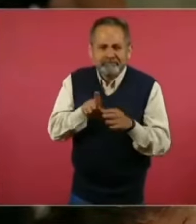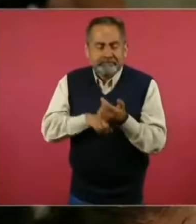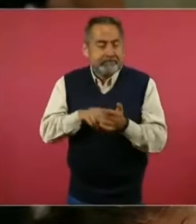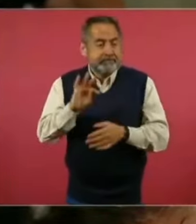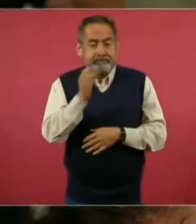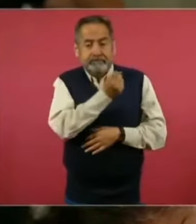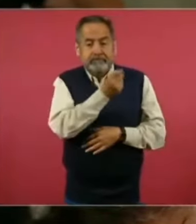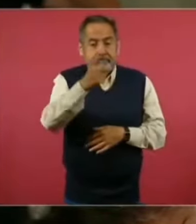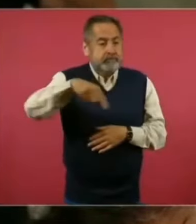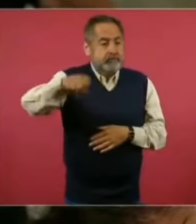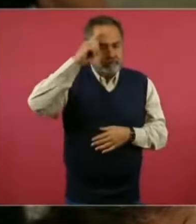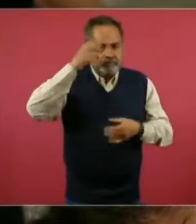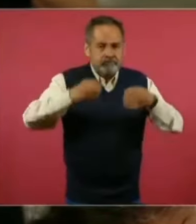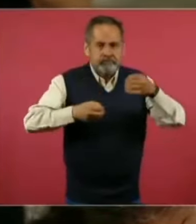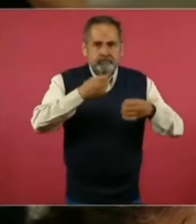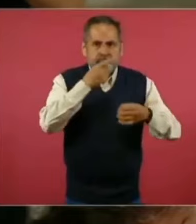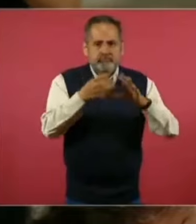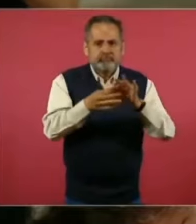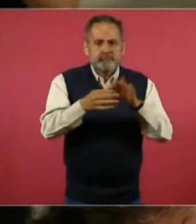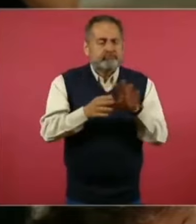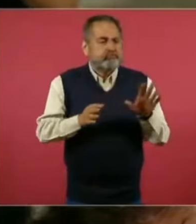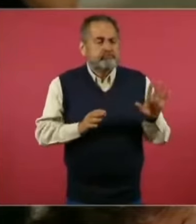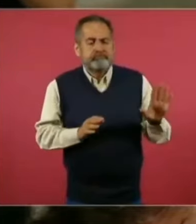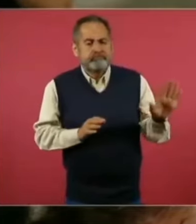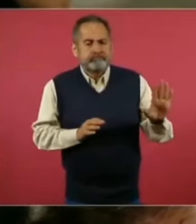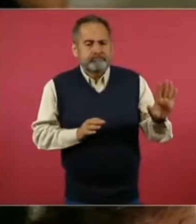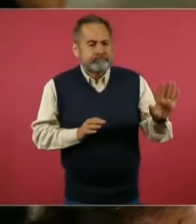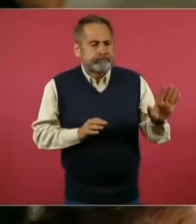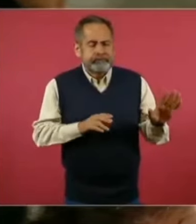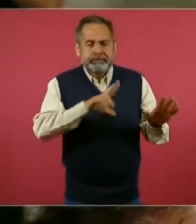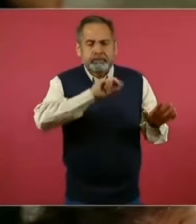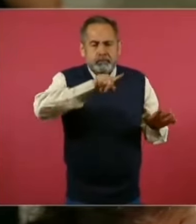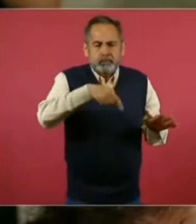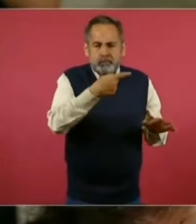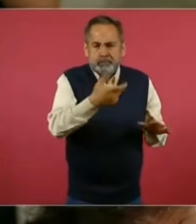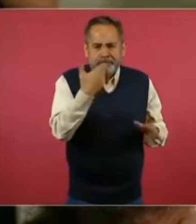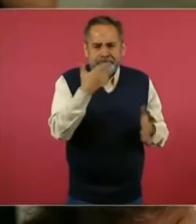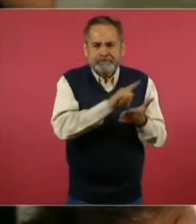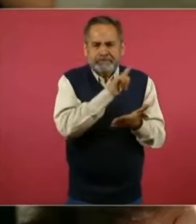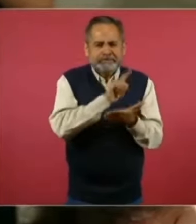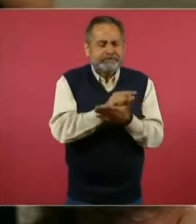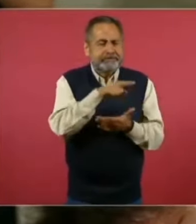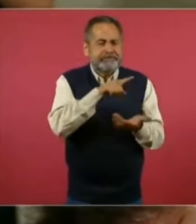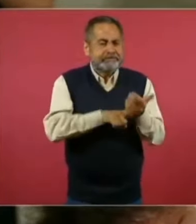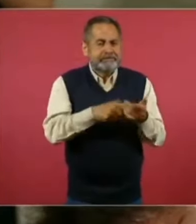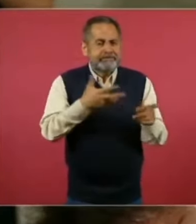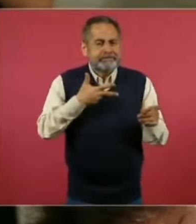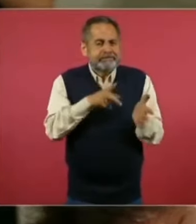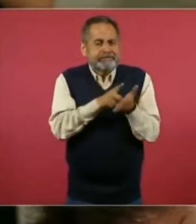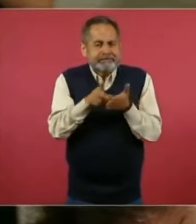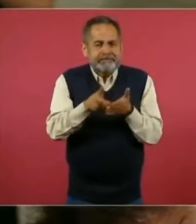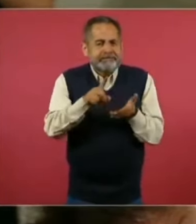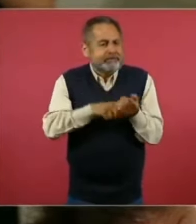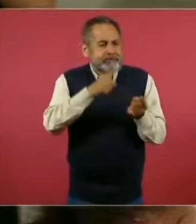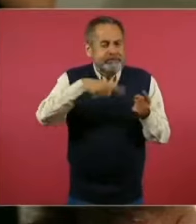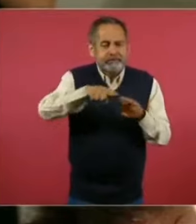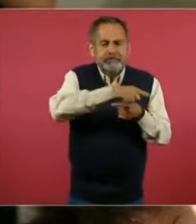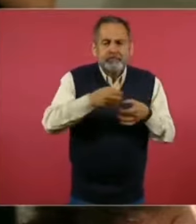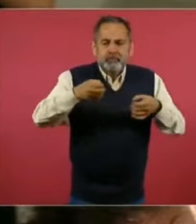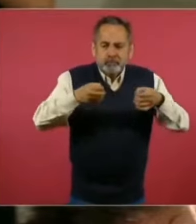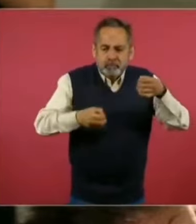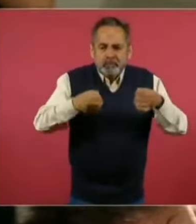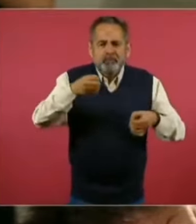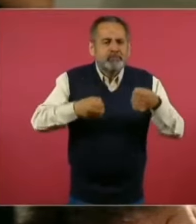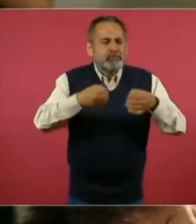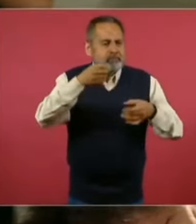juristas es ilícito, porque no forma parte de los derechos laborales para jueces y magistrados